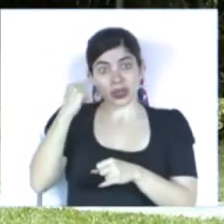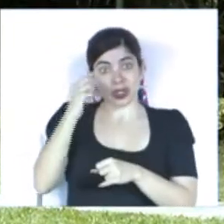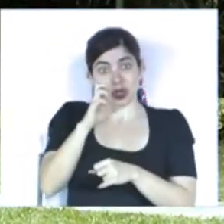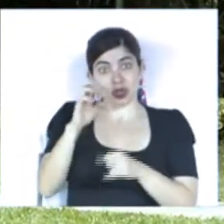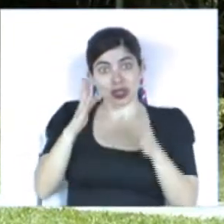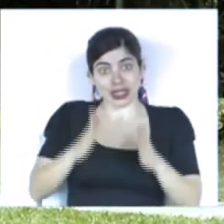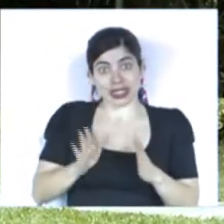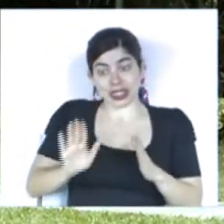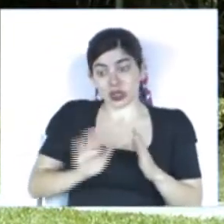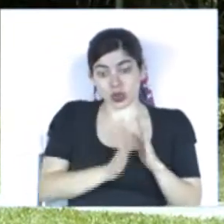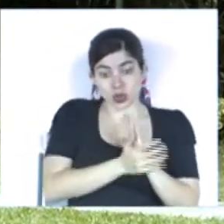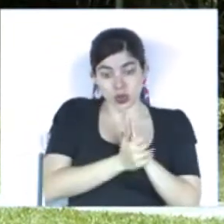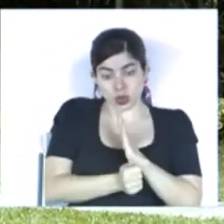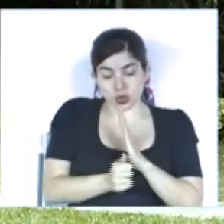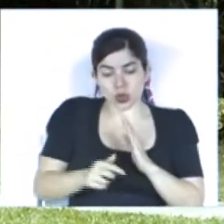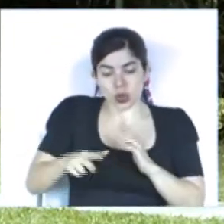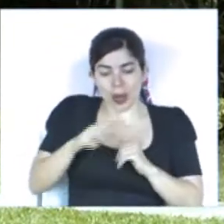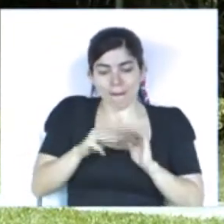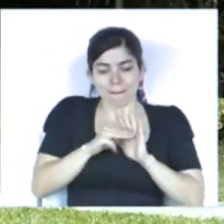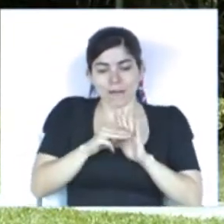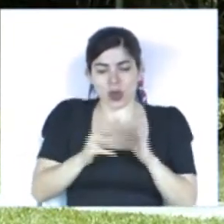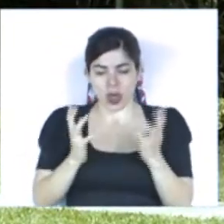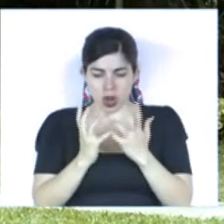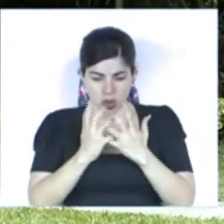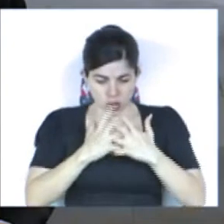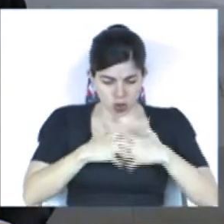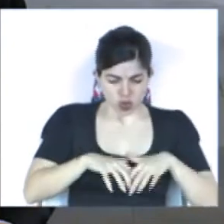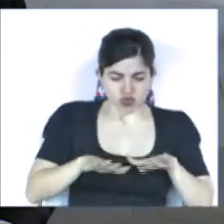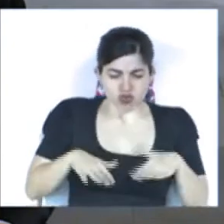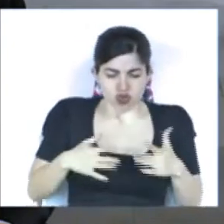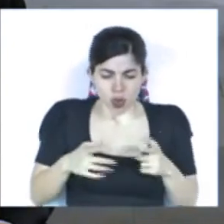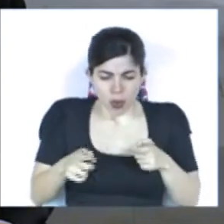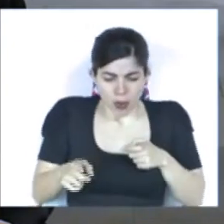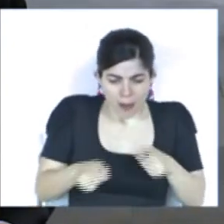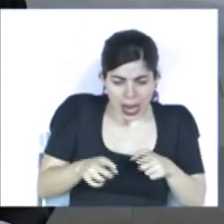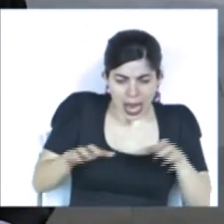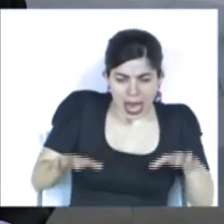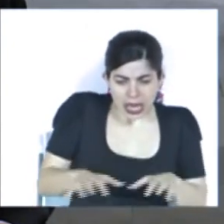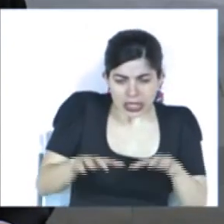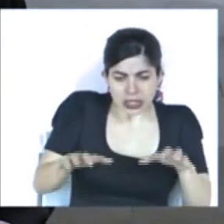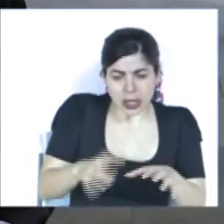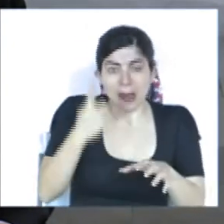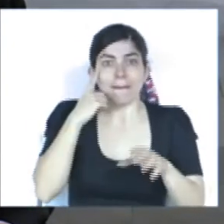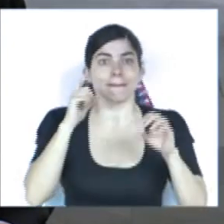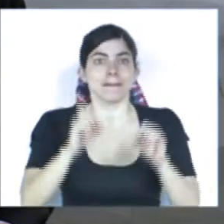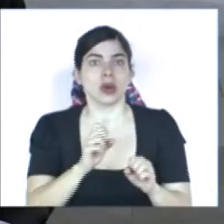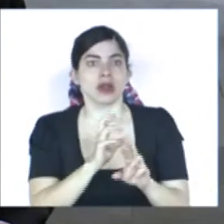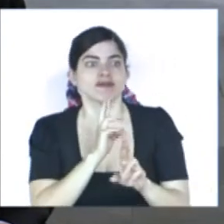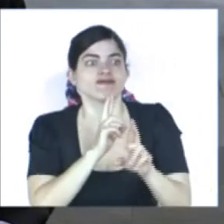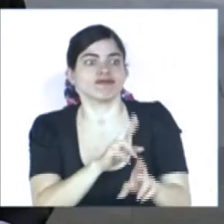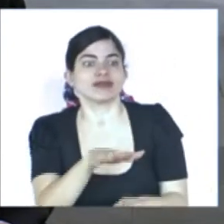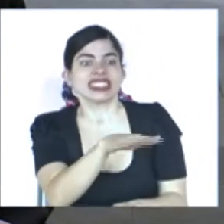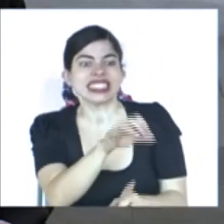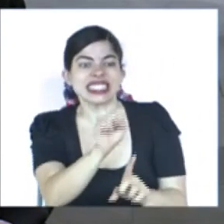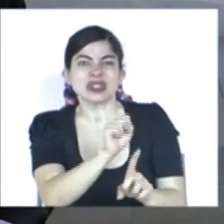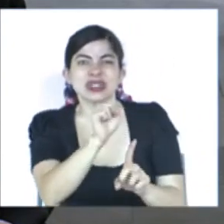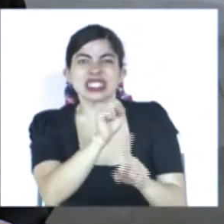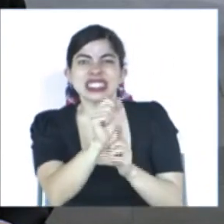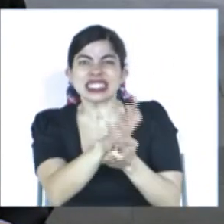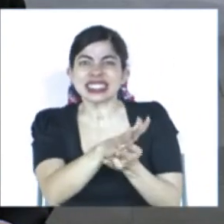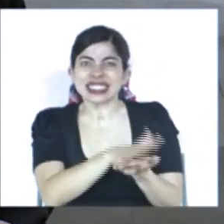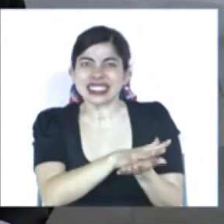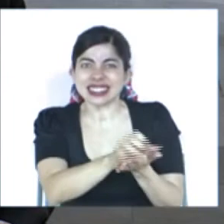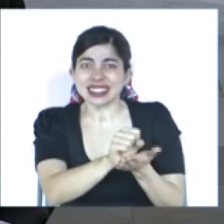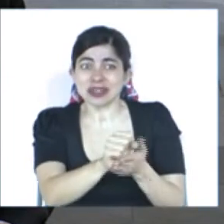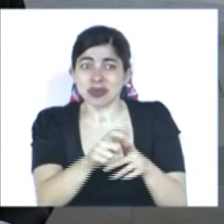costarricense para poder sobrellevar las acciones que supone la respuesta a situaciones de desastre en